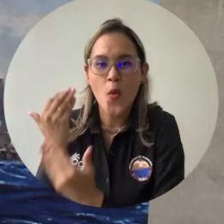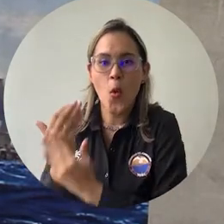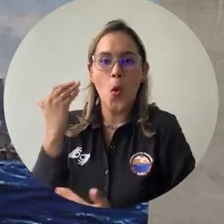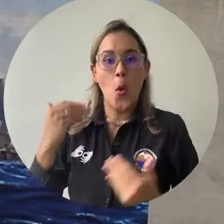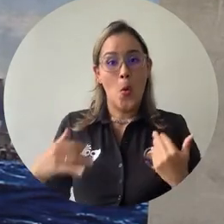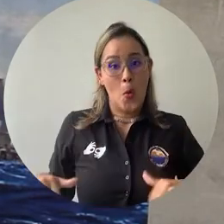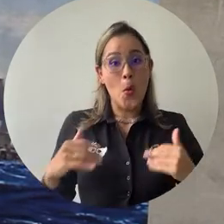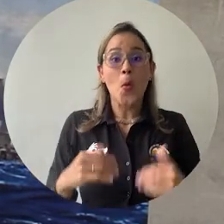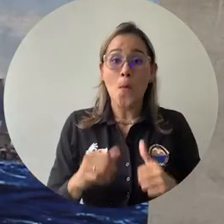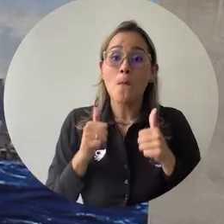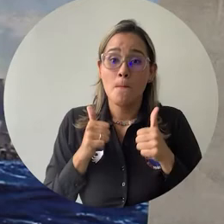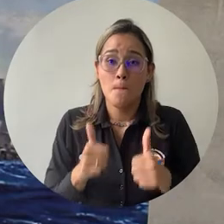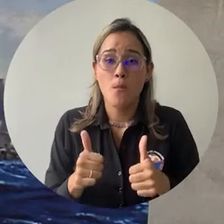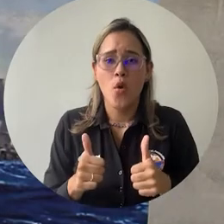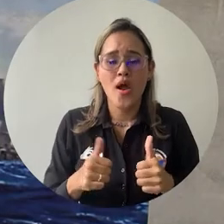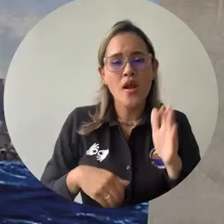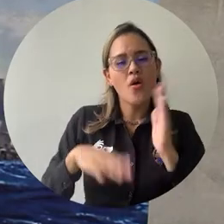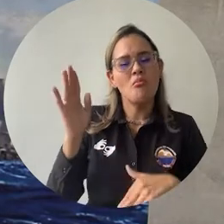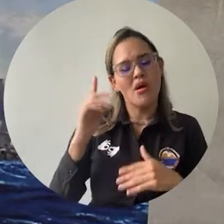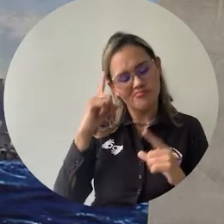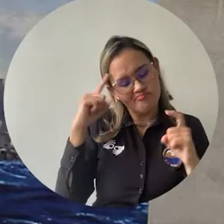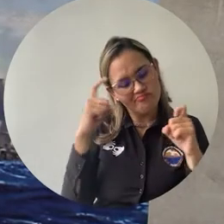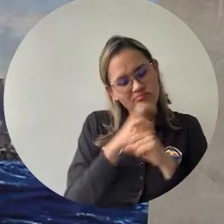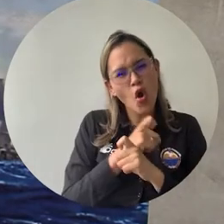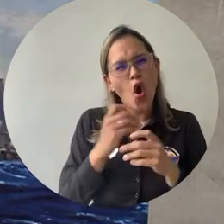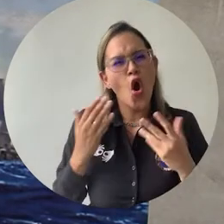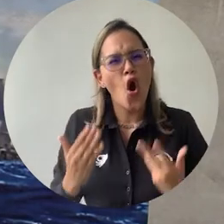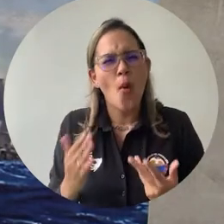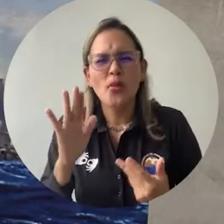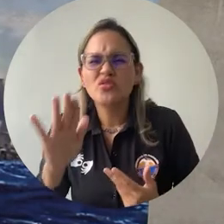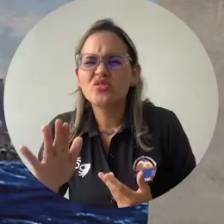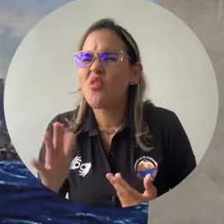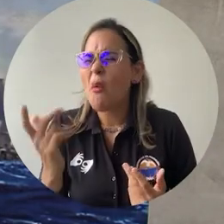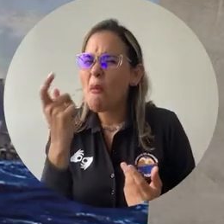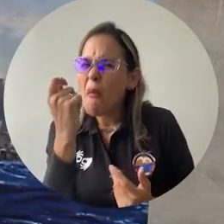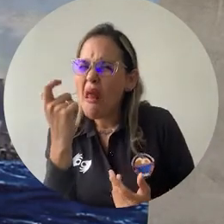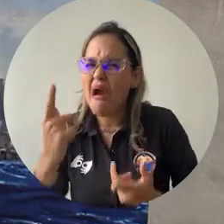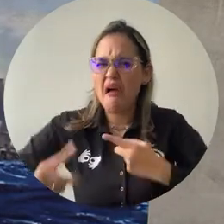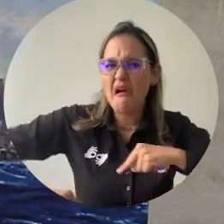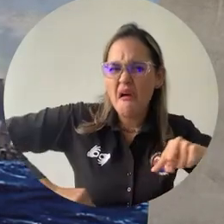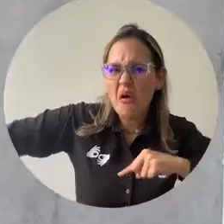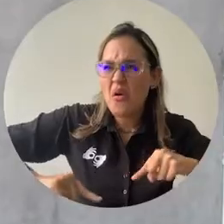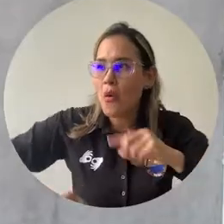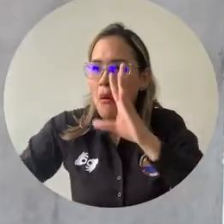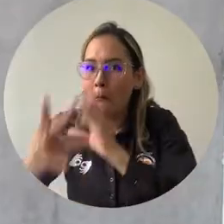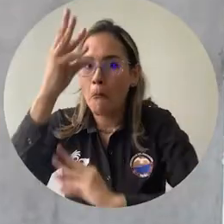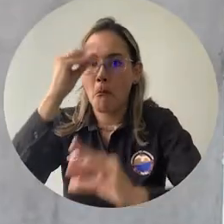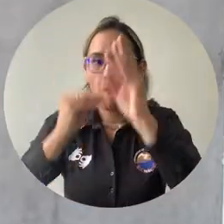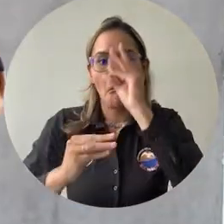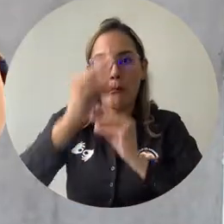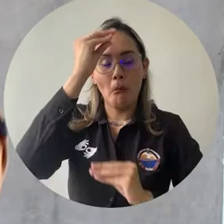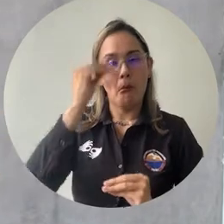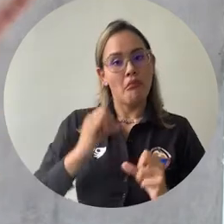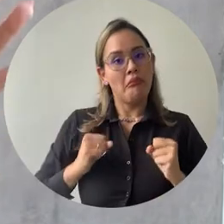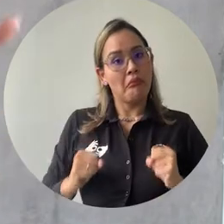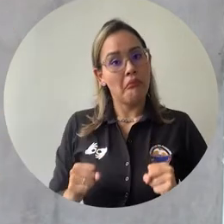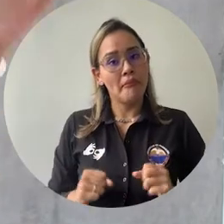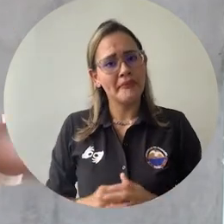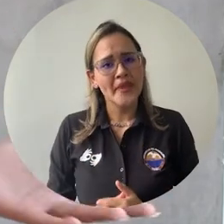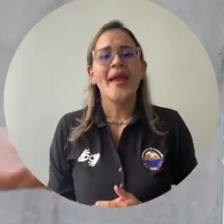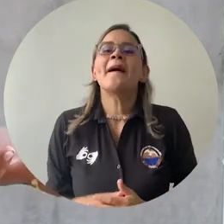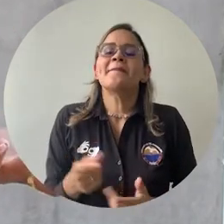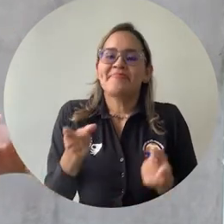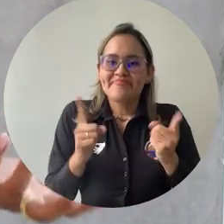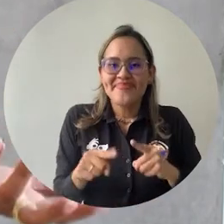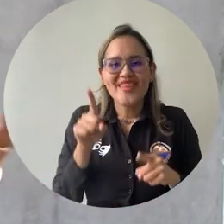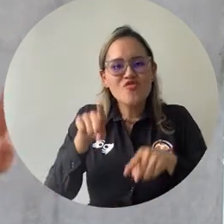acercamiento a los entes externos, cómo funciona su ecosistema de administración de recursos. Discutimos todas esas estrategias que